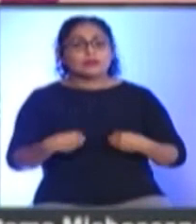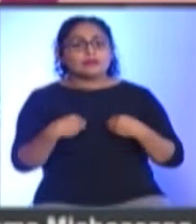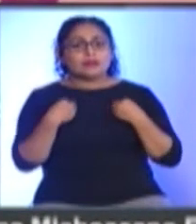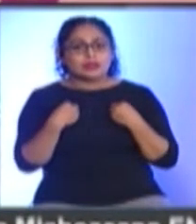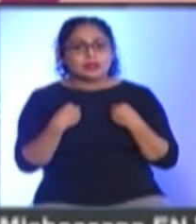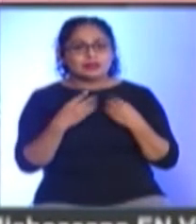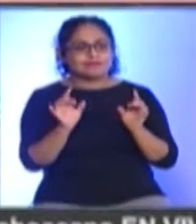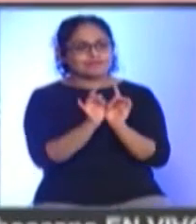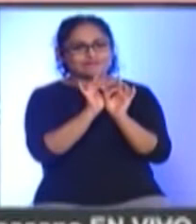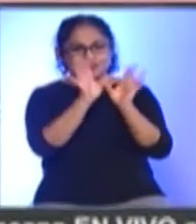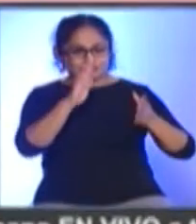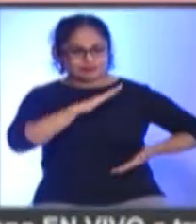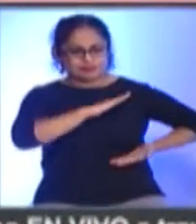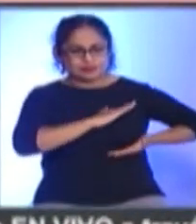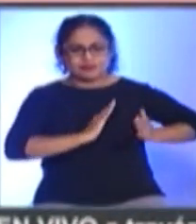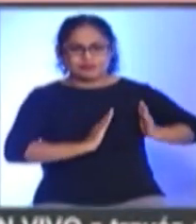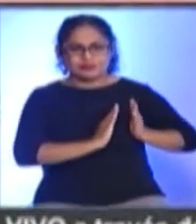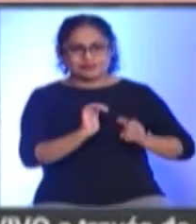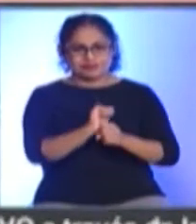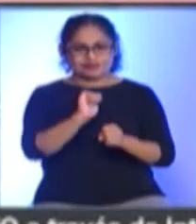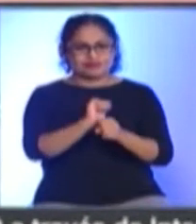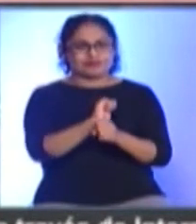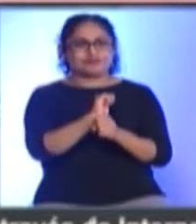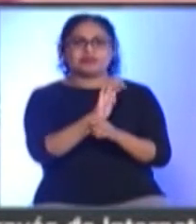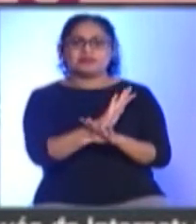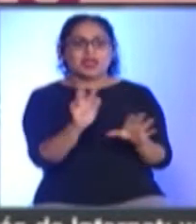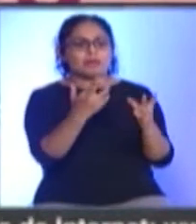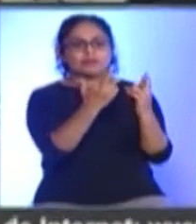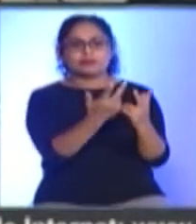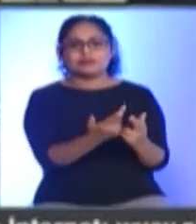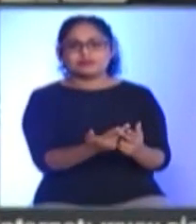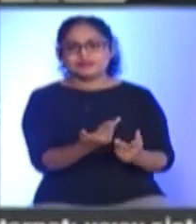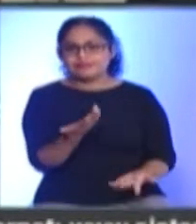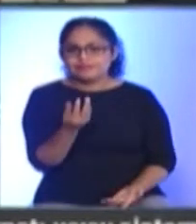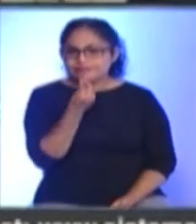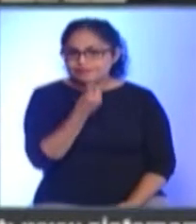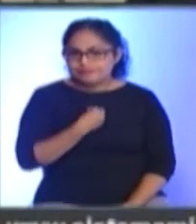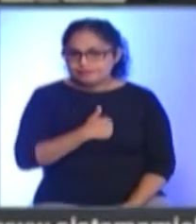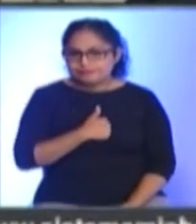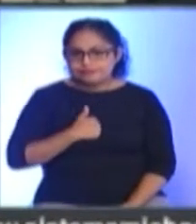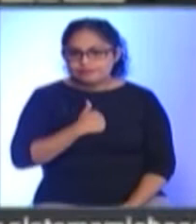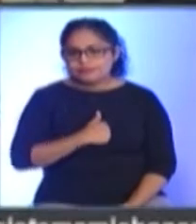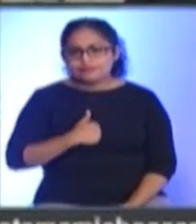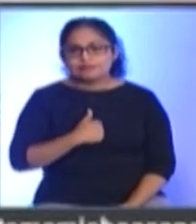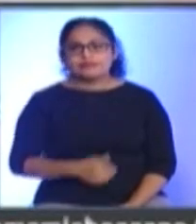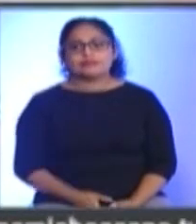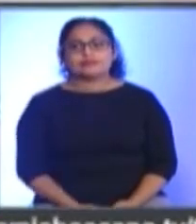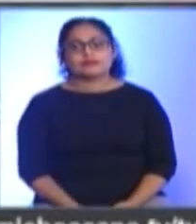mastógrafo móvil que tenía el ayuntamiento se haya entregado descompuesto Habíamos dejado un mastógrafo